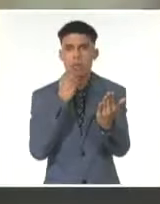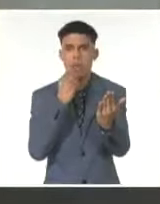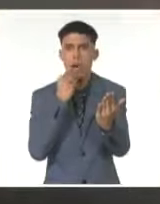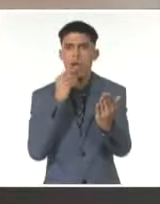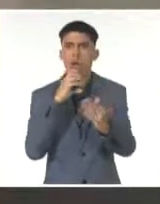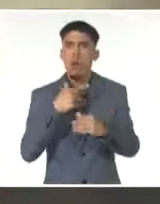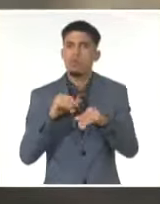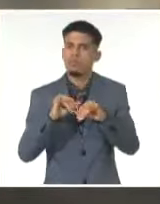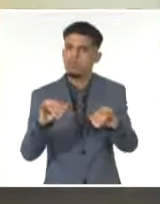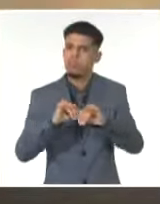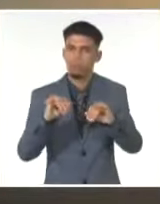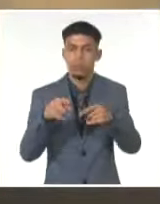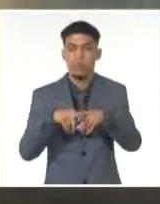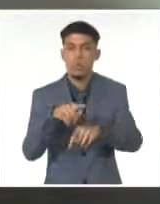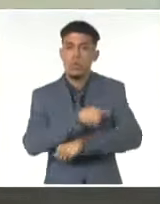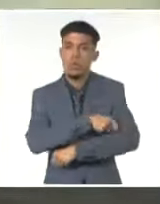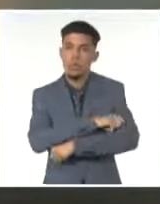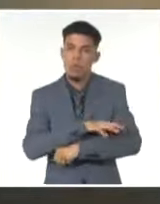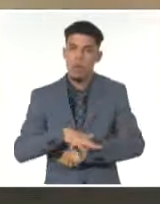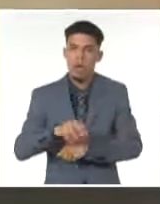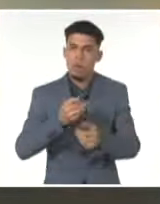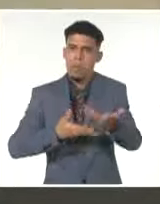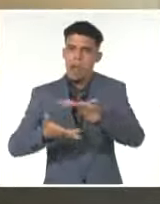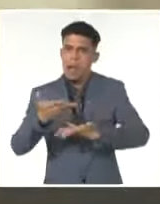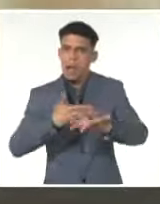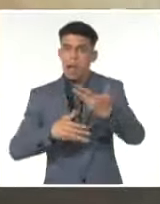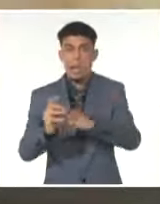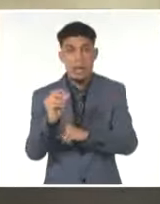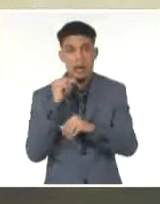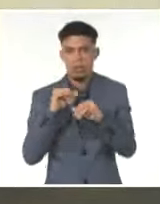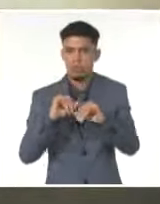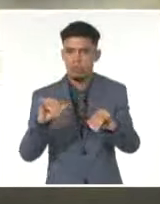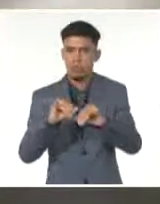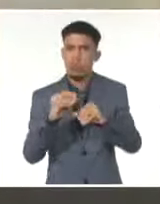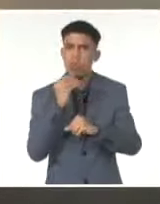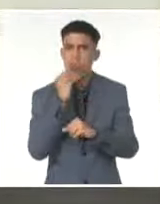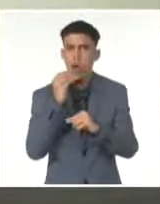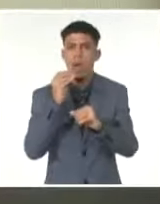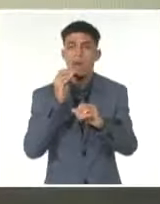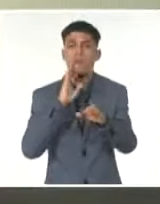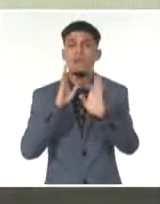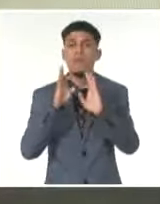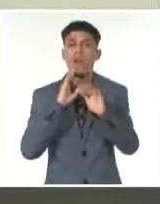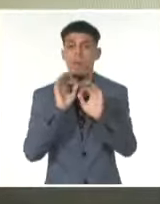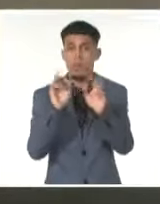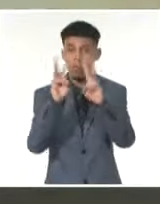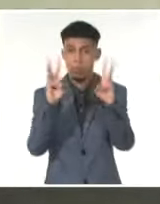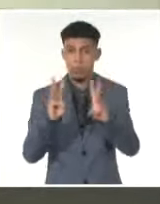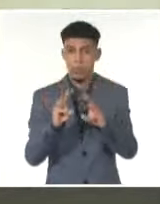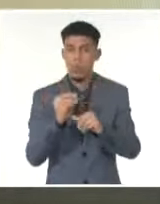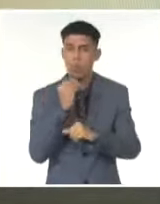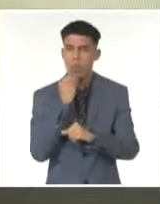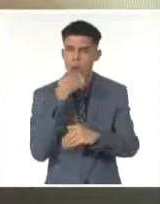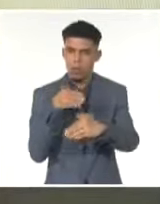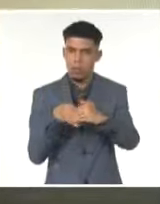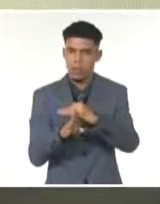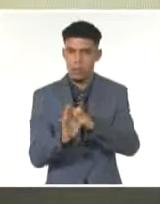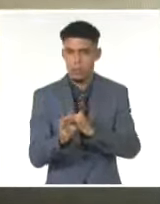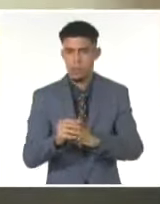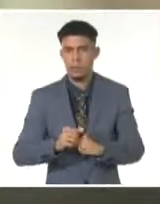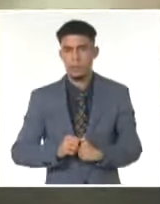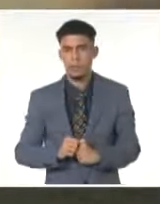de información actualizada, veraz. Usted la puede encontrar en los perfiles de la viceprimera ministra, tanto en Facebook como en X.